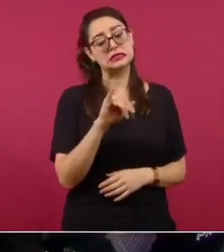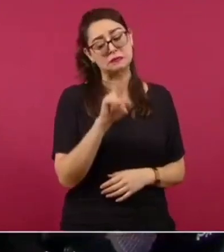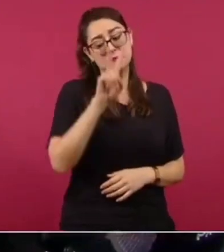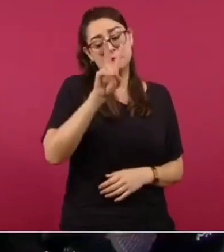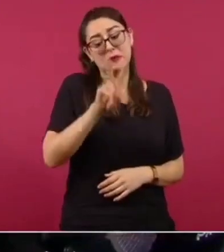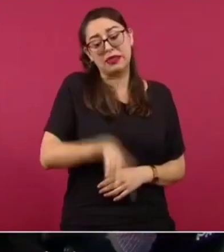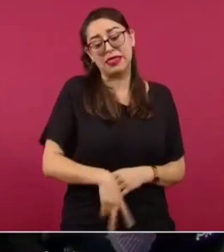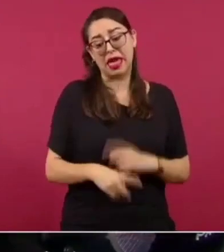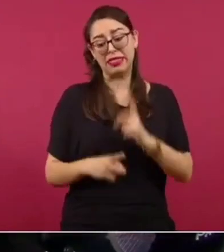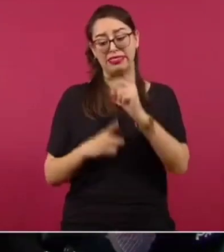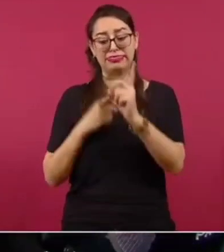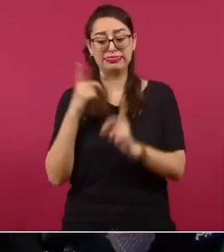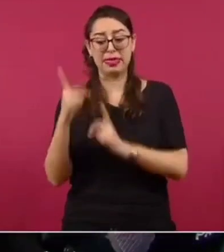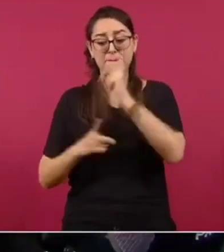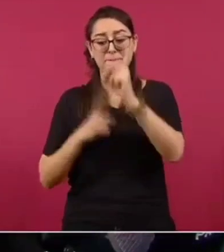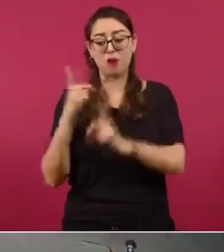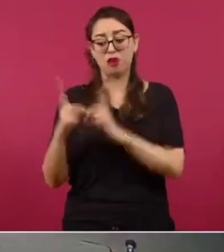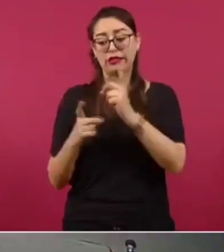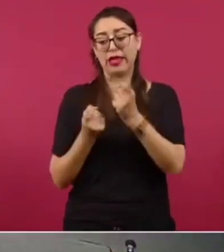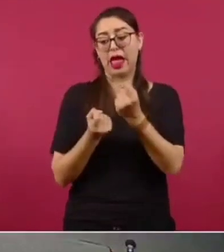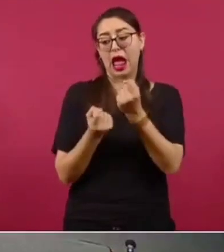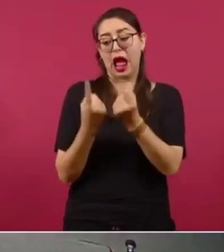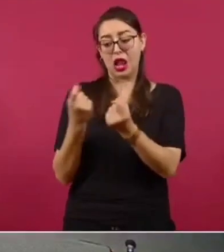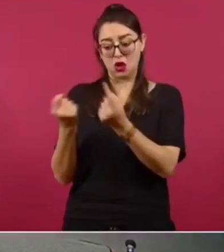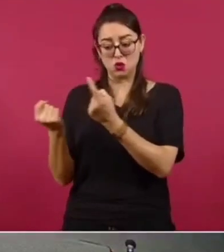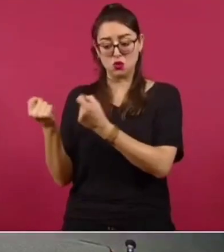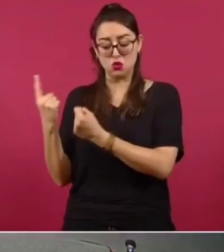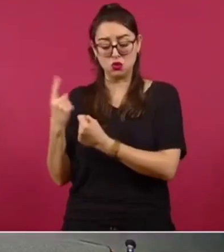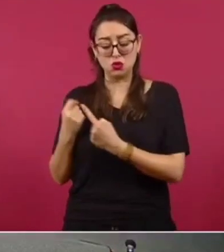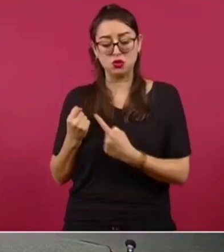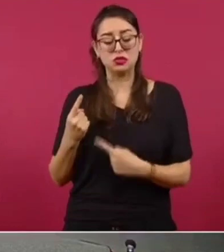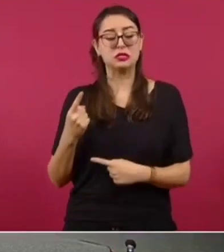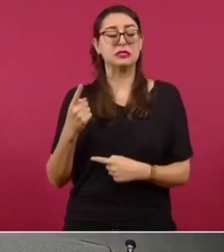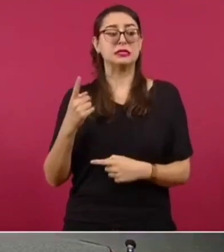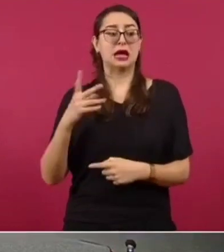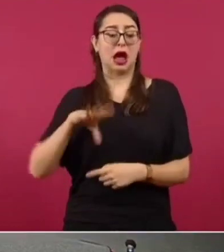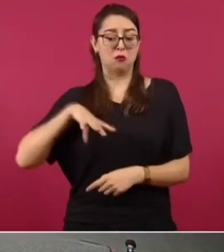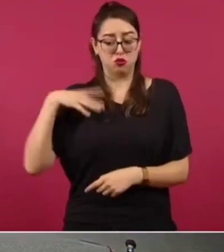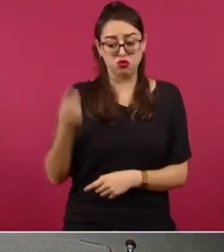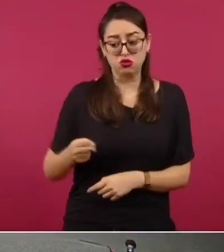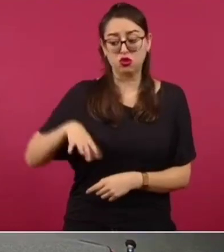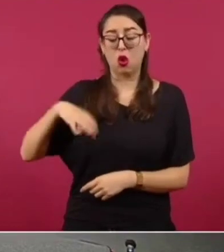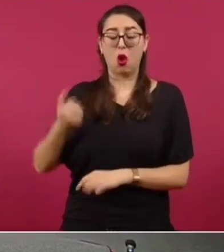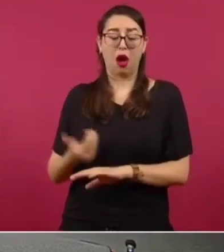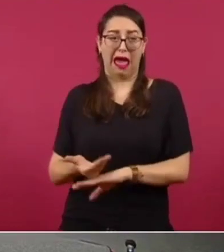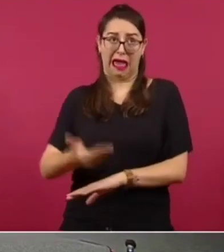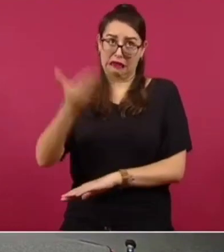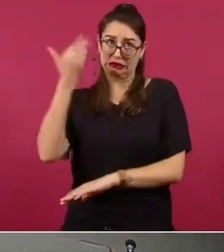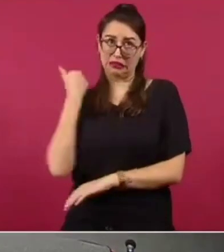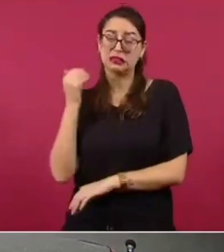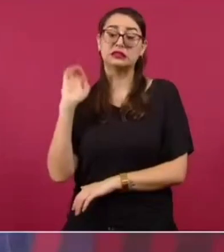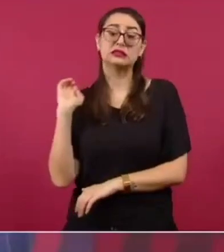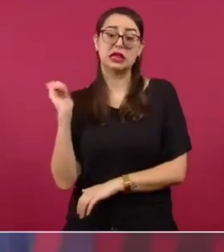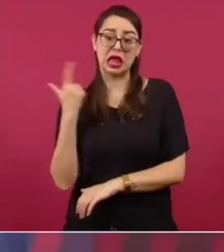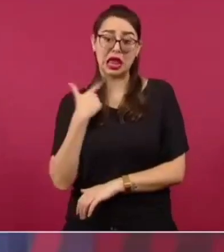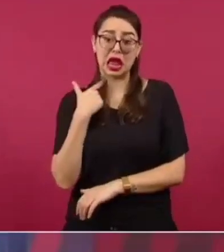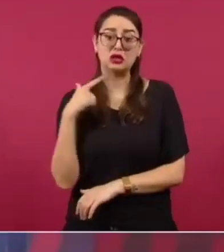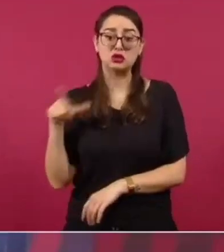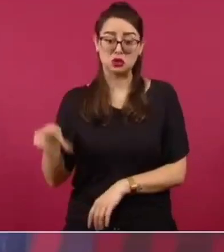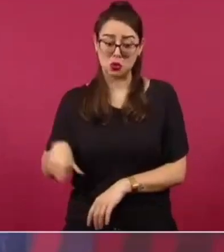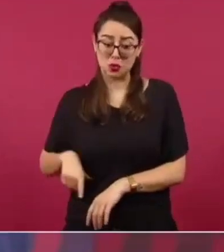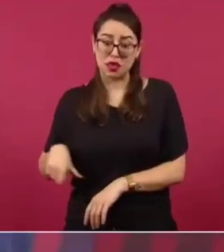pero que se presume algunos entrenadores todavía continúan solamente por eso la revisión de esos elementos. no, si todavía estamos limpiando.